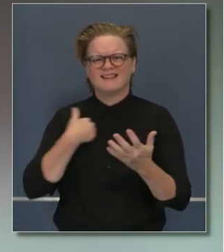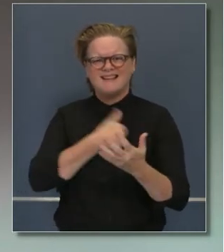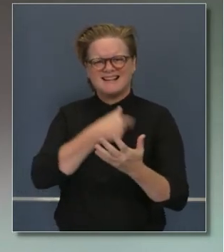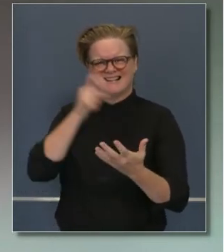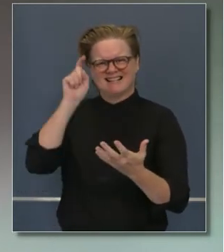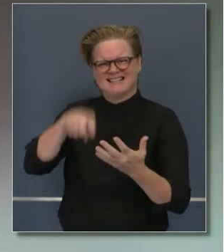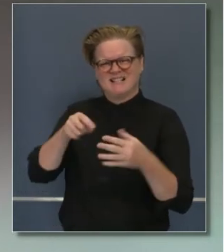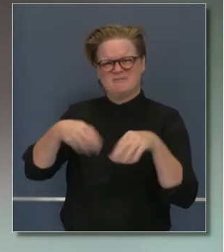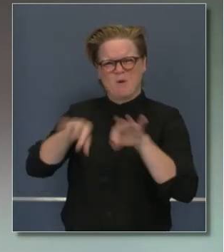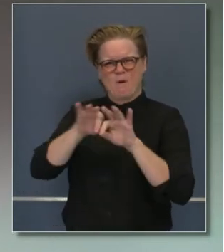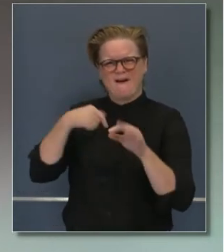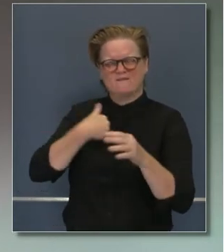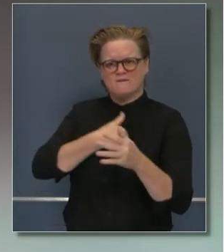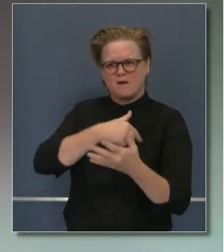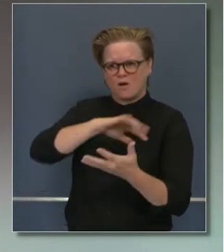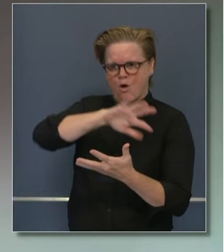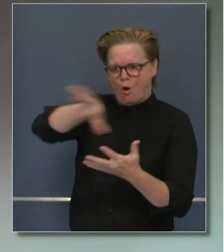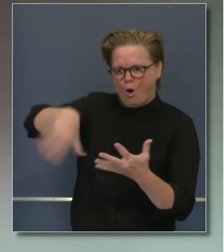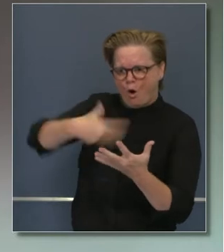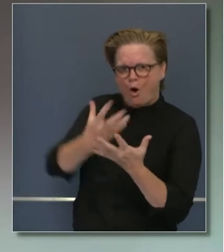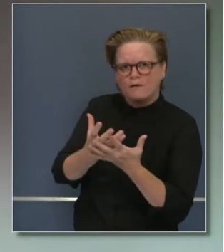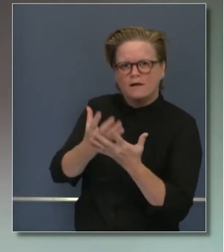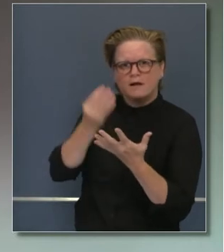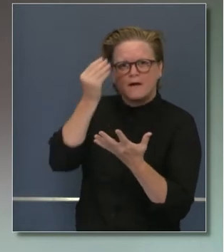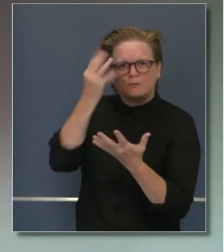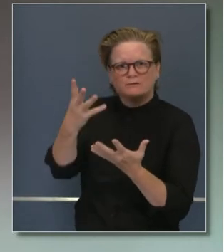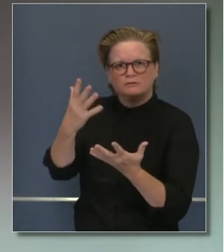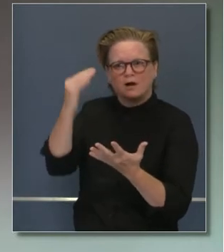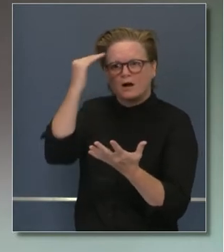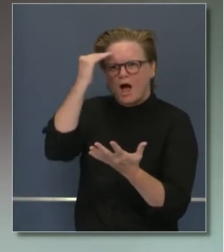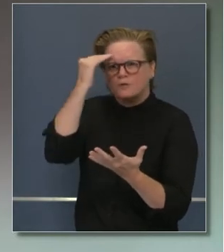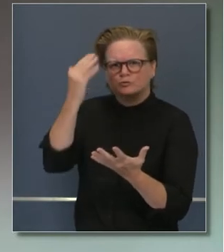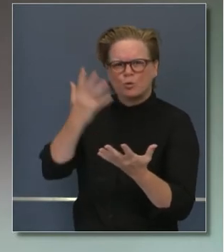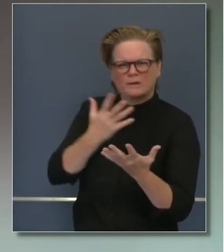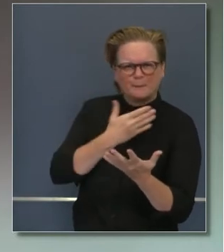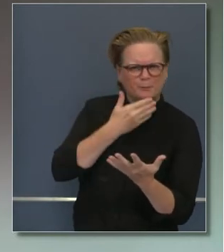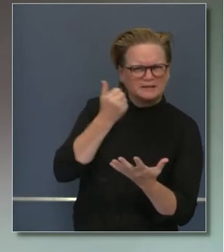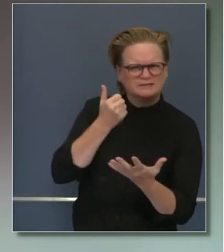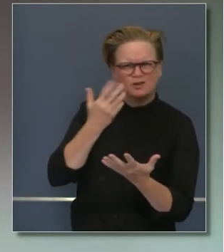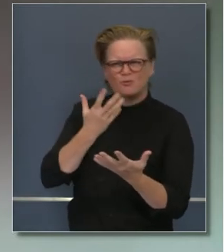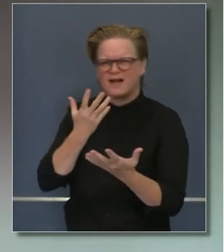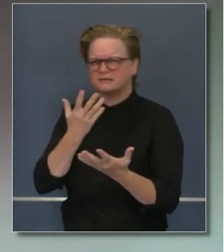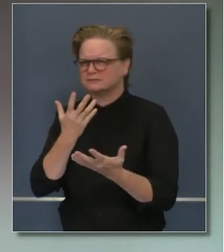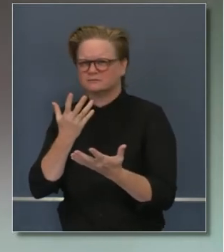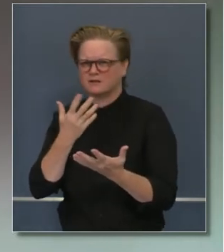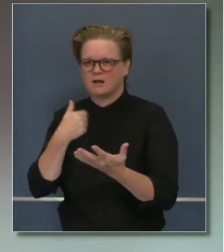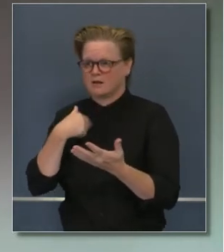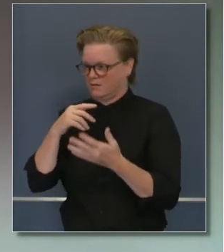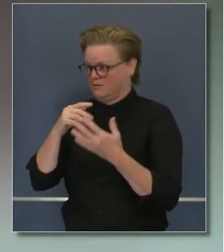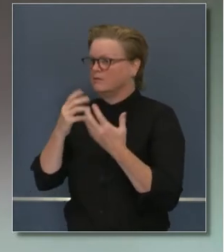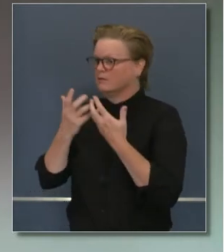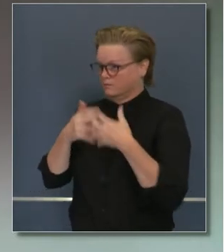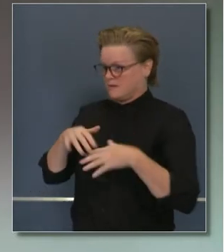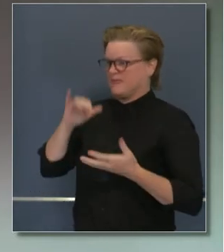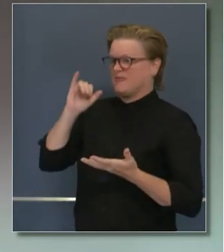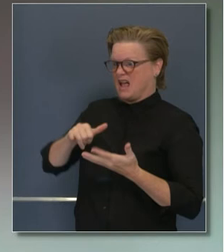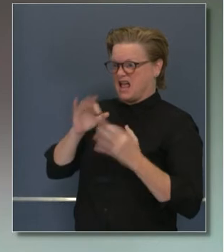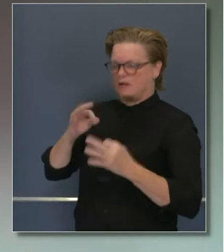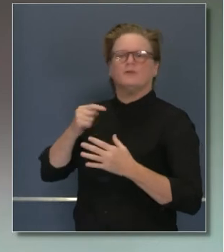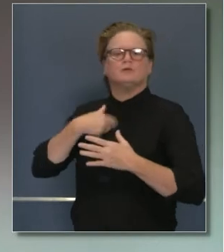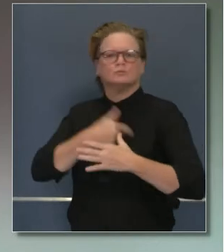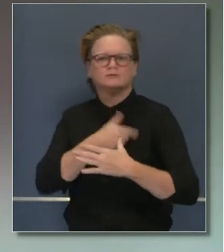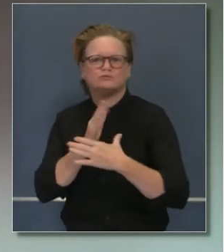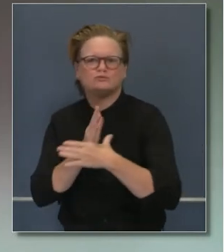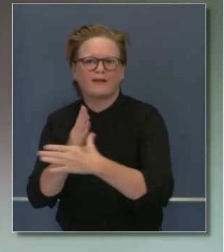repunte donde es necesario sacar otras herramientas y aplicarlas aquí. Y es un símbolo y un mensaje